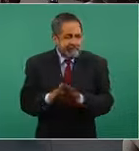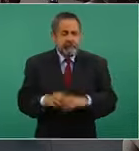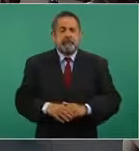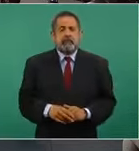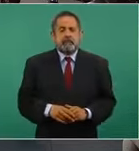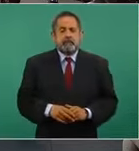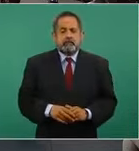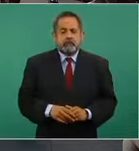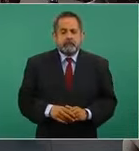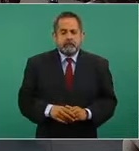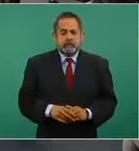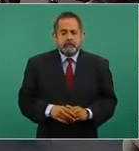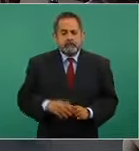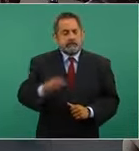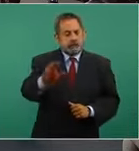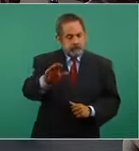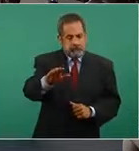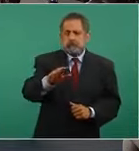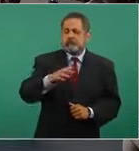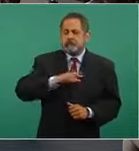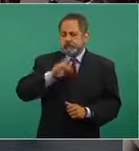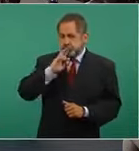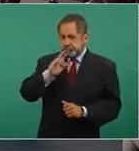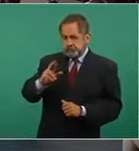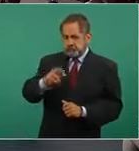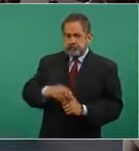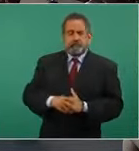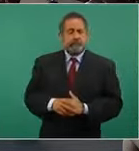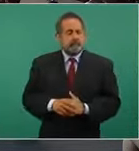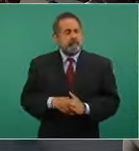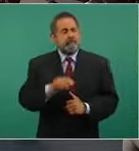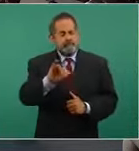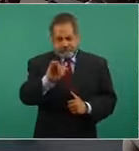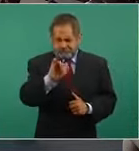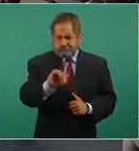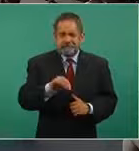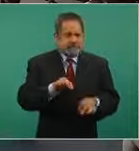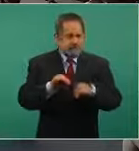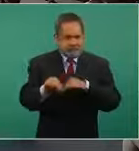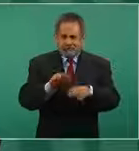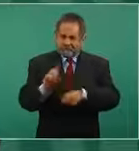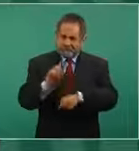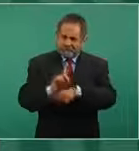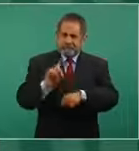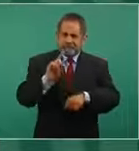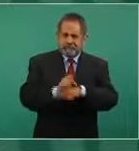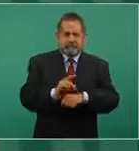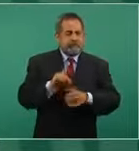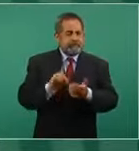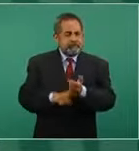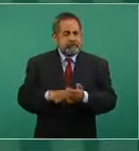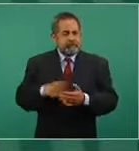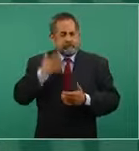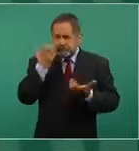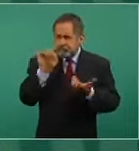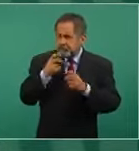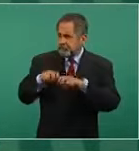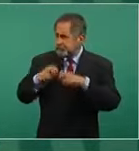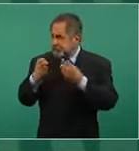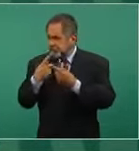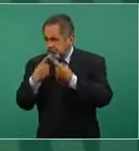Estamos trabajando todos los días para garantizar la paz, que no haya